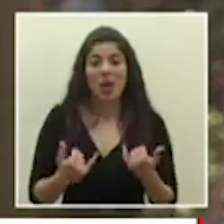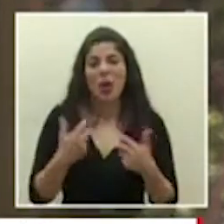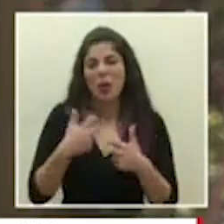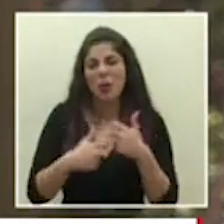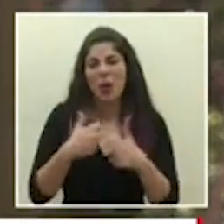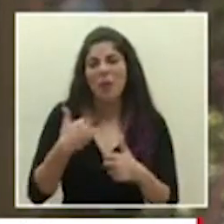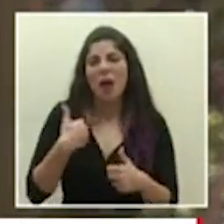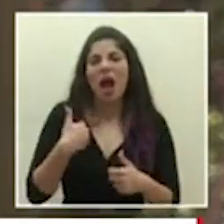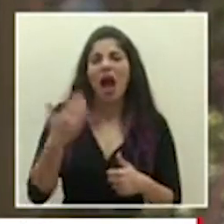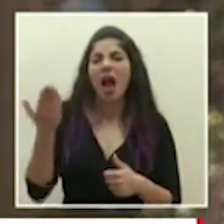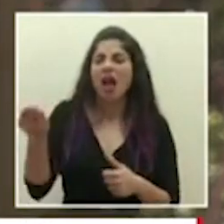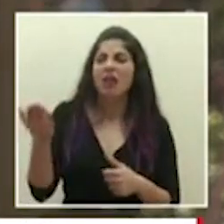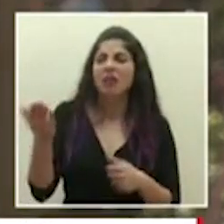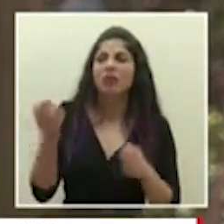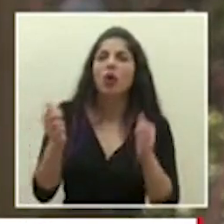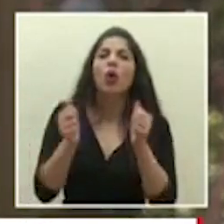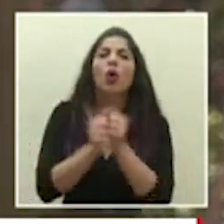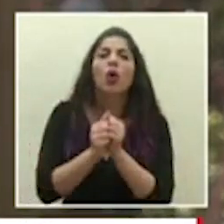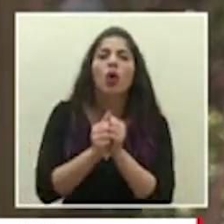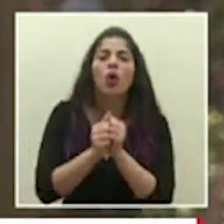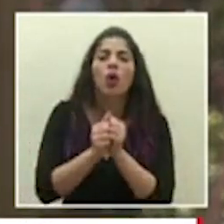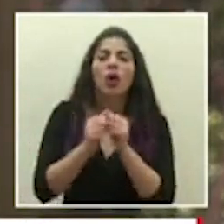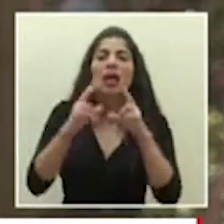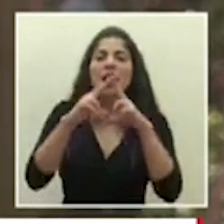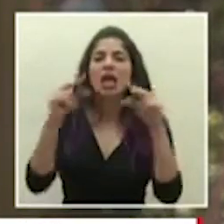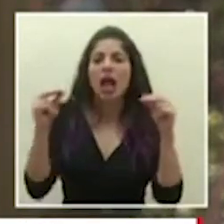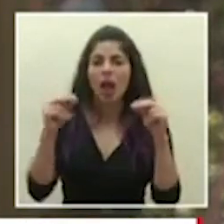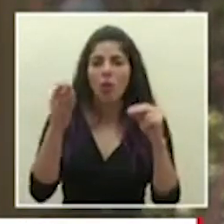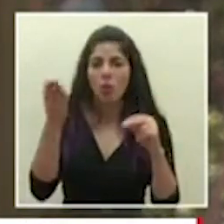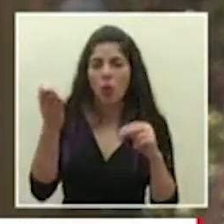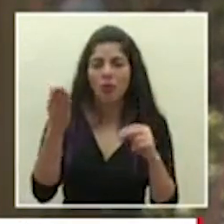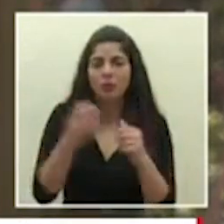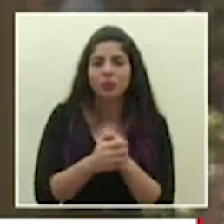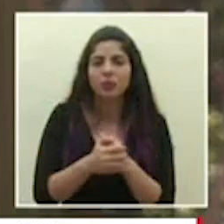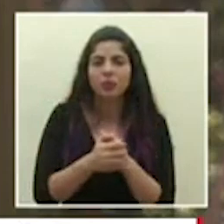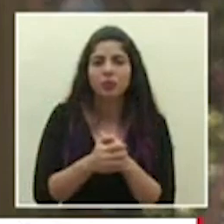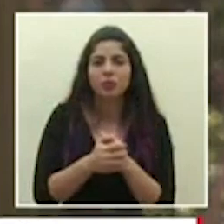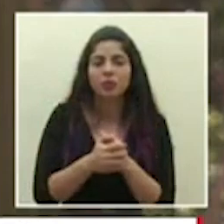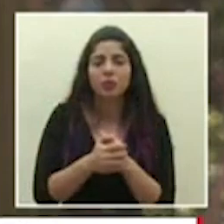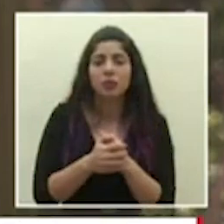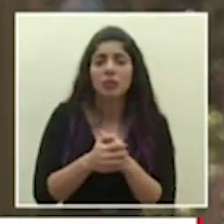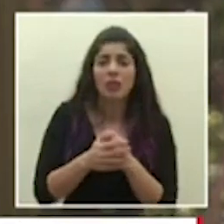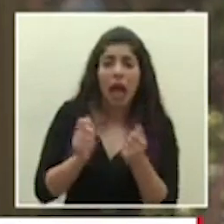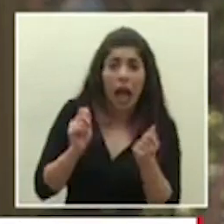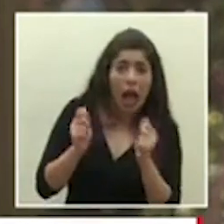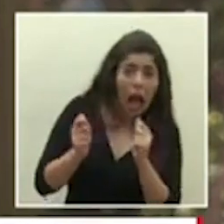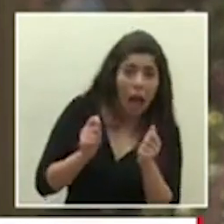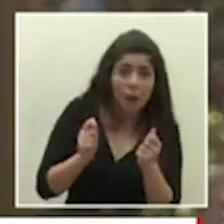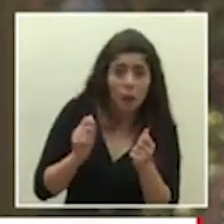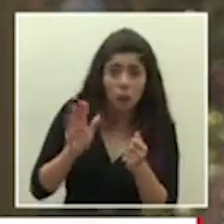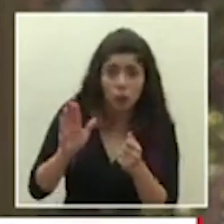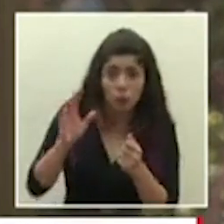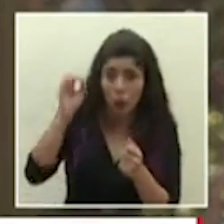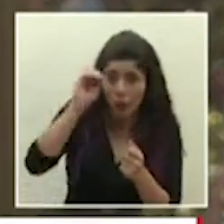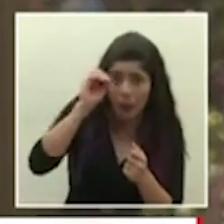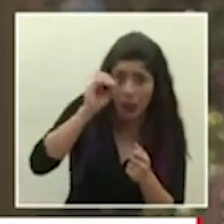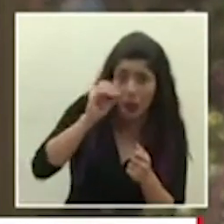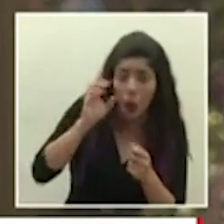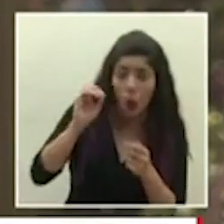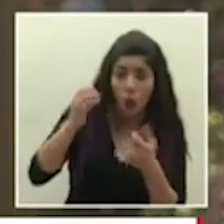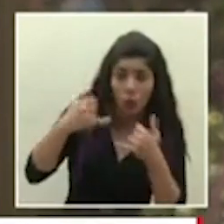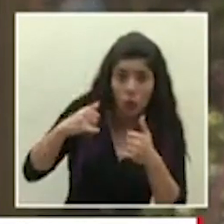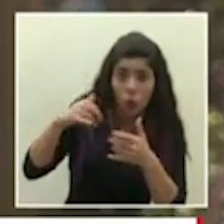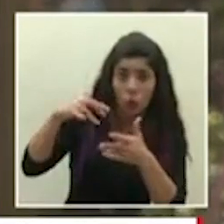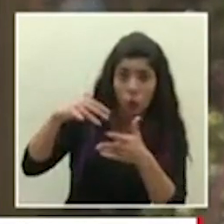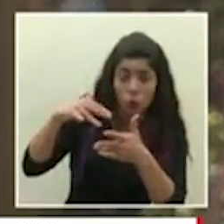sobre todo con Nicaragua ¿ha cambiado la posición o está estudiando la